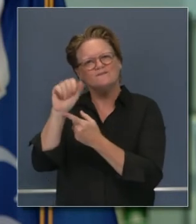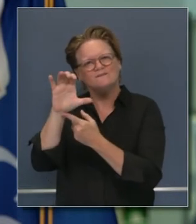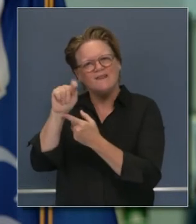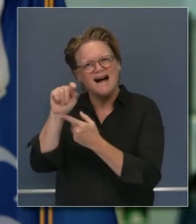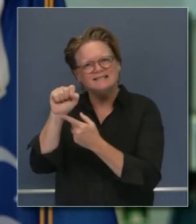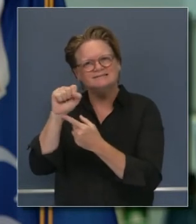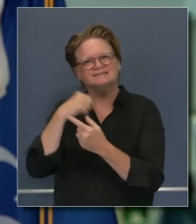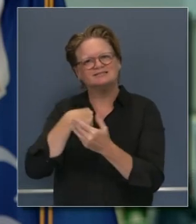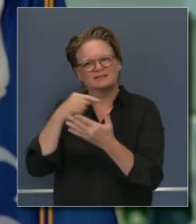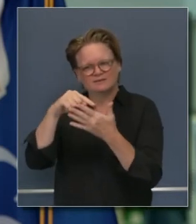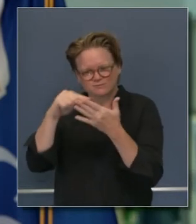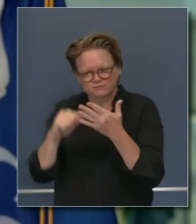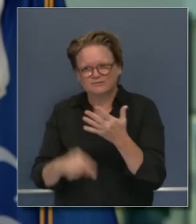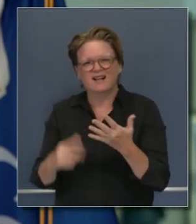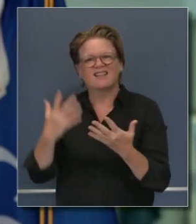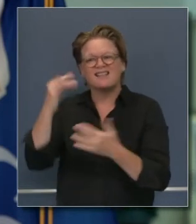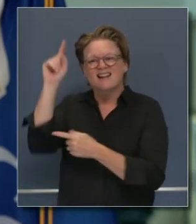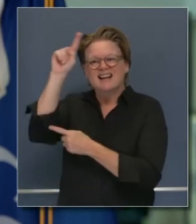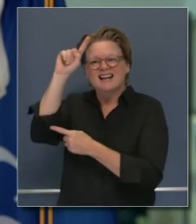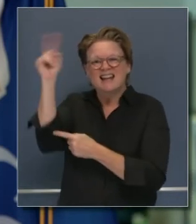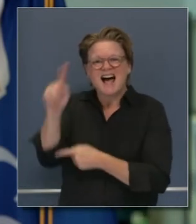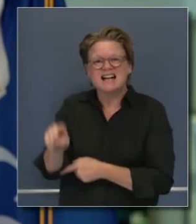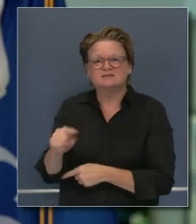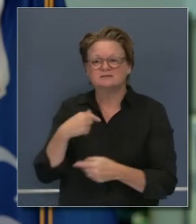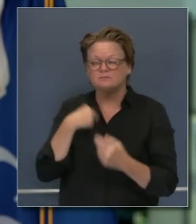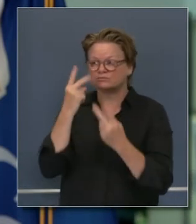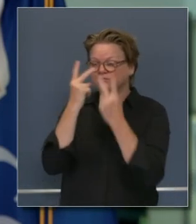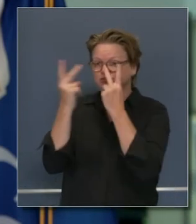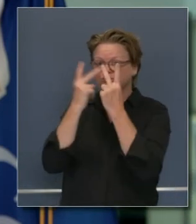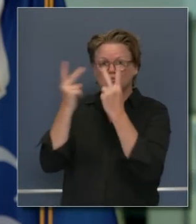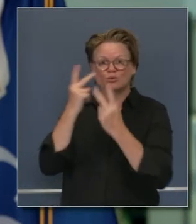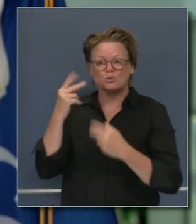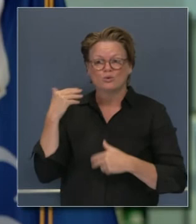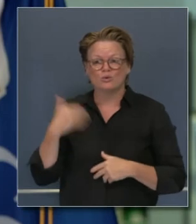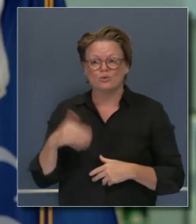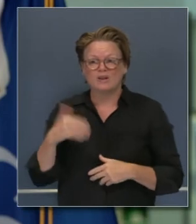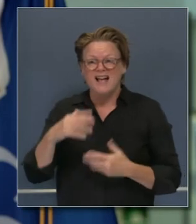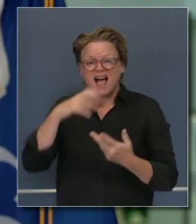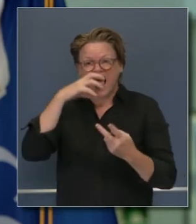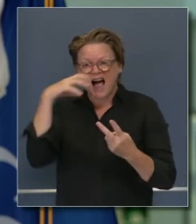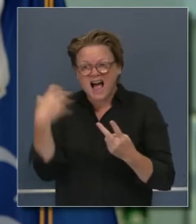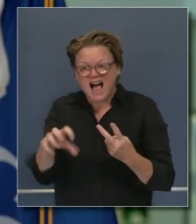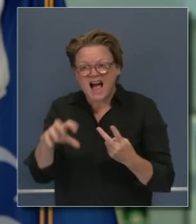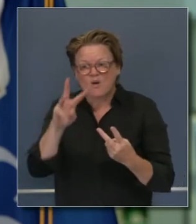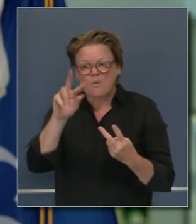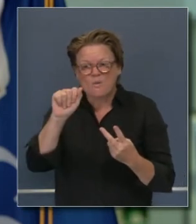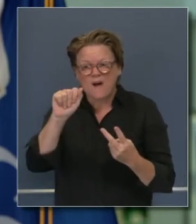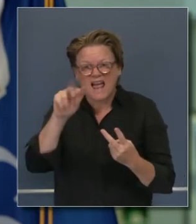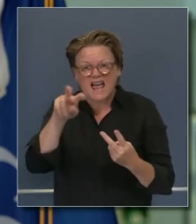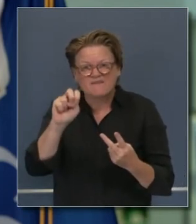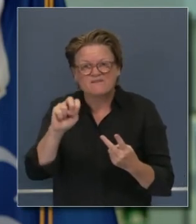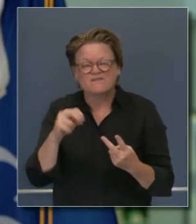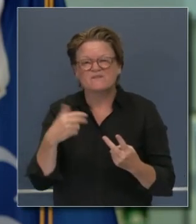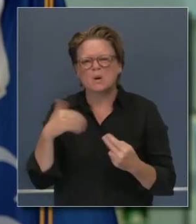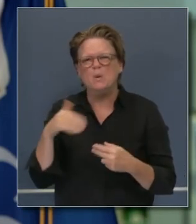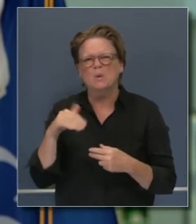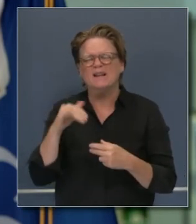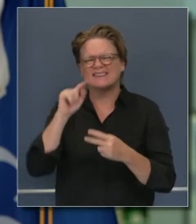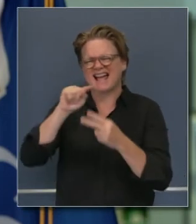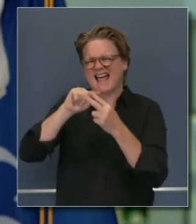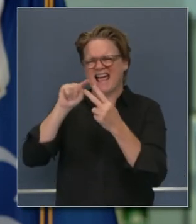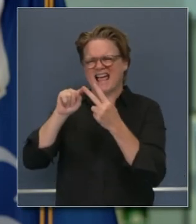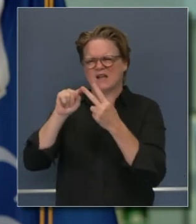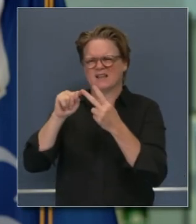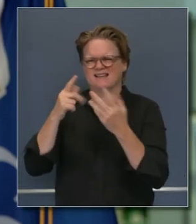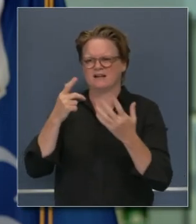sin precedentes de relámpagos de modo que el clima ha sido sin precedentes hay un calor muy alto en la costa oeste sabemos